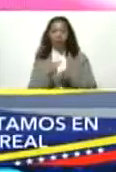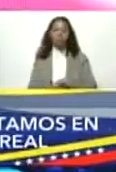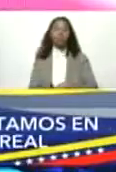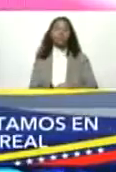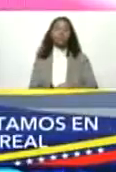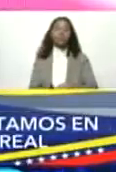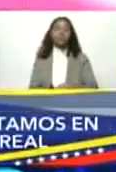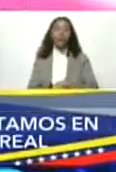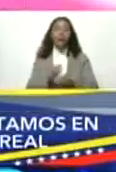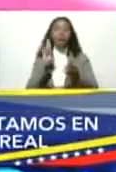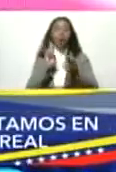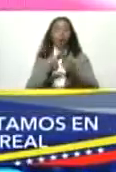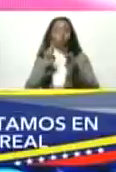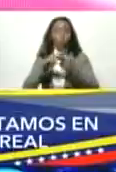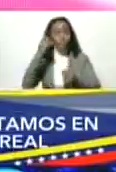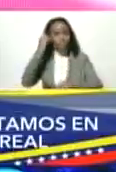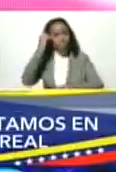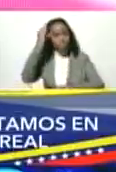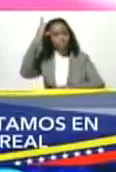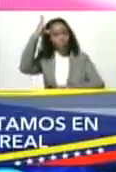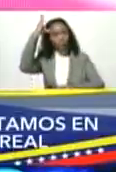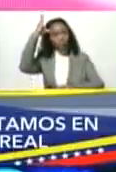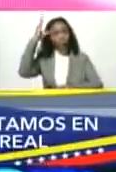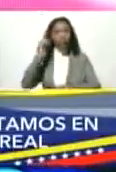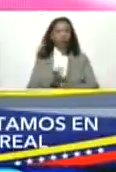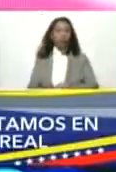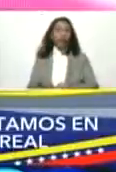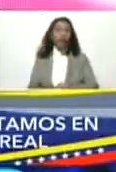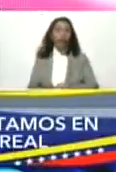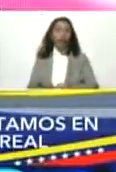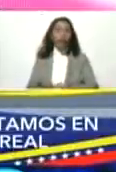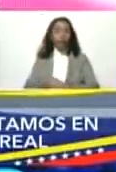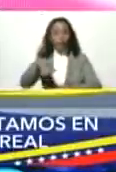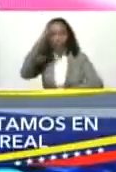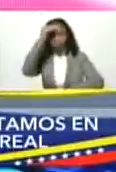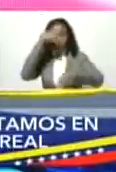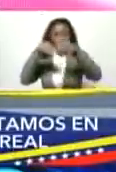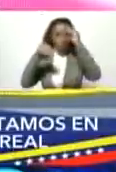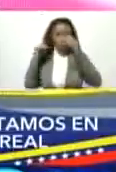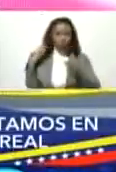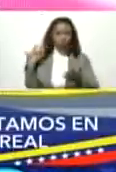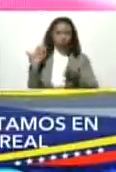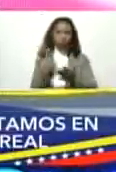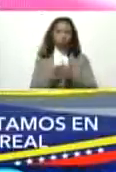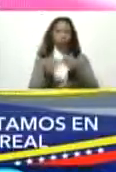el conocimiento y las capacidades acumuladas en estos años